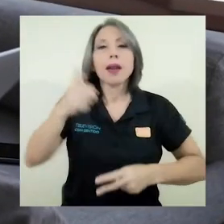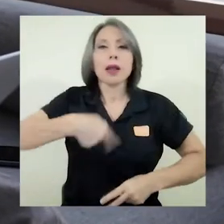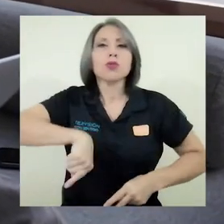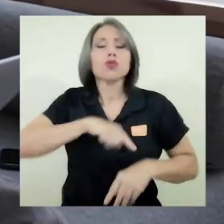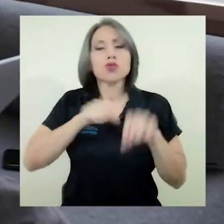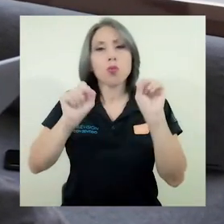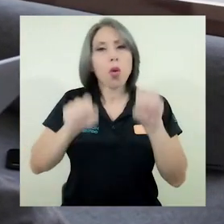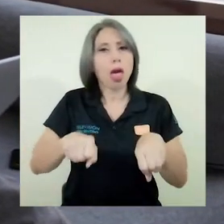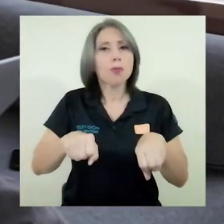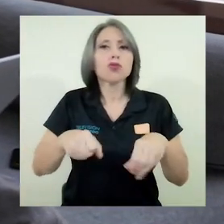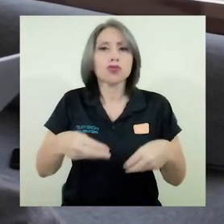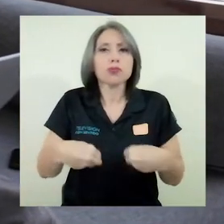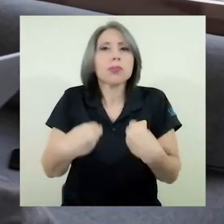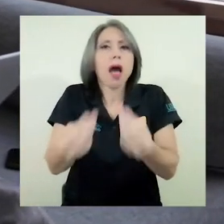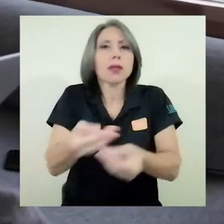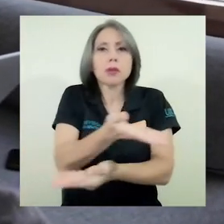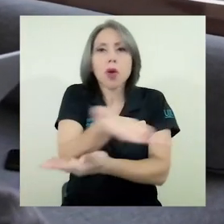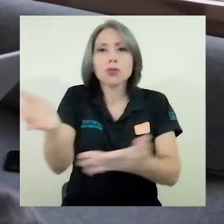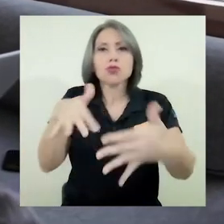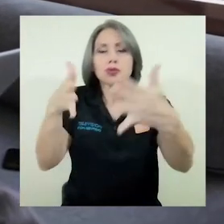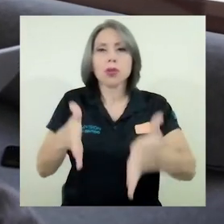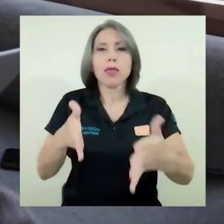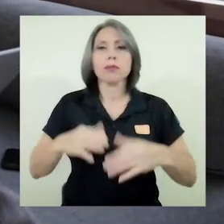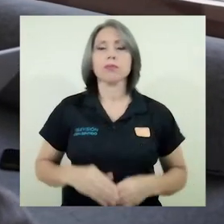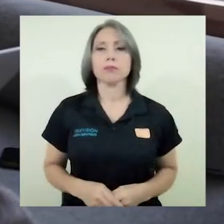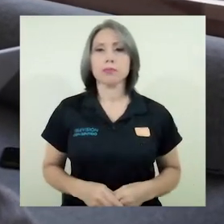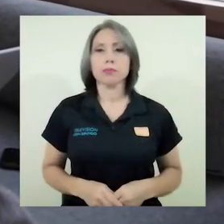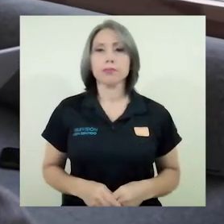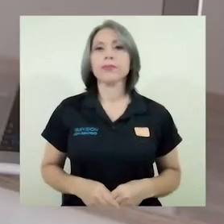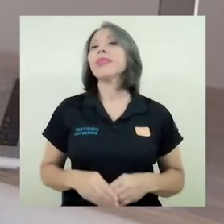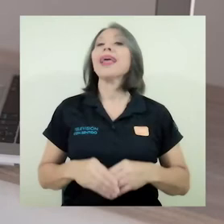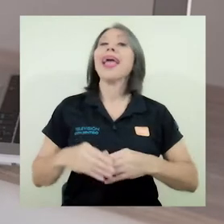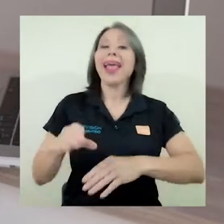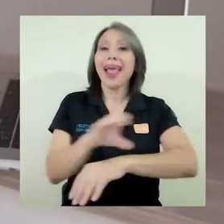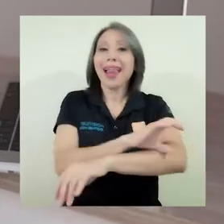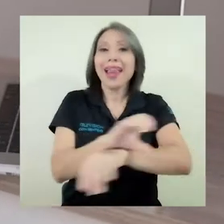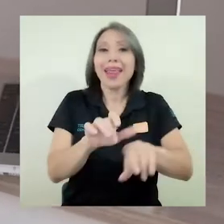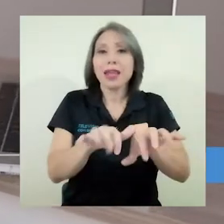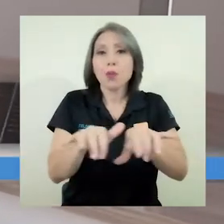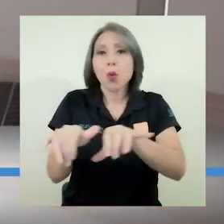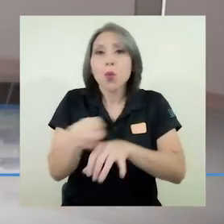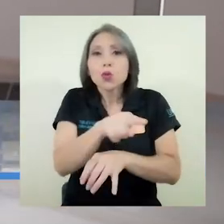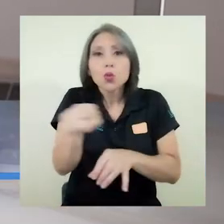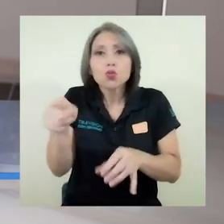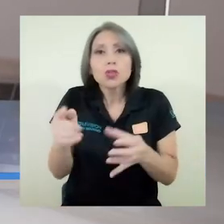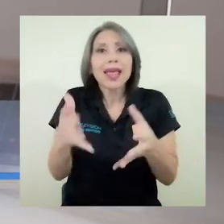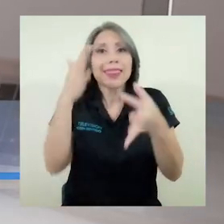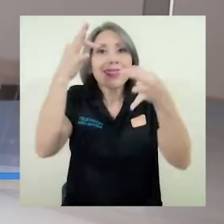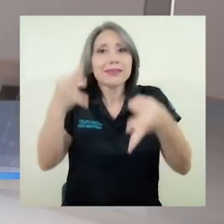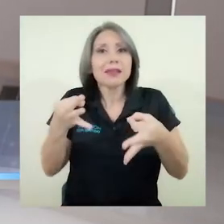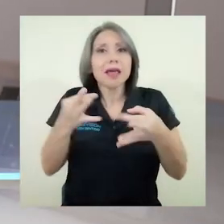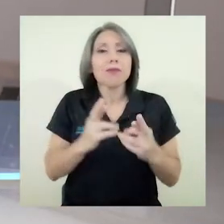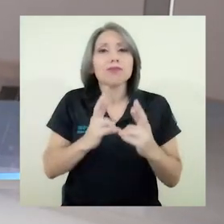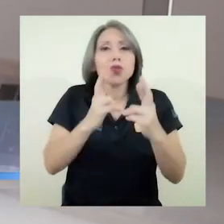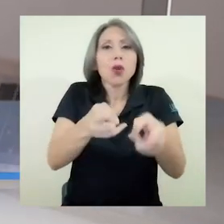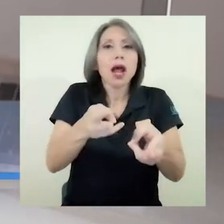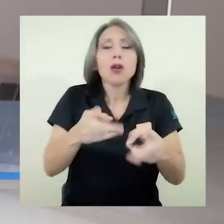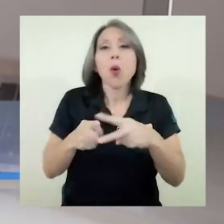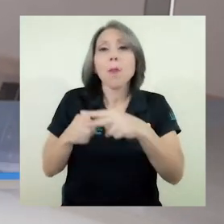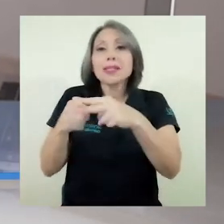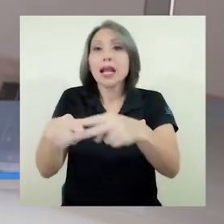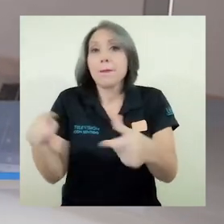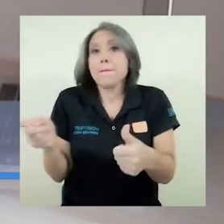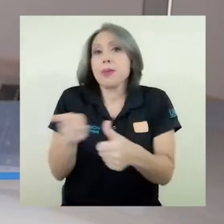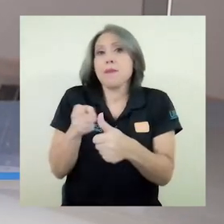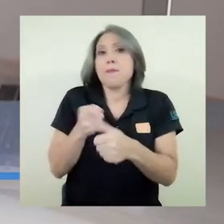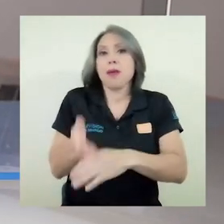pudiéramos ponerlo a disposición de estas y estos estudiantes. El equipo de cómputo que usted decida donar o prestar es